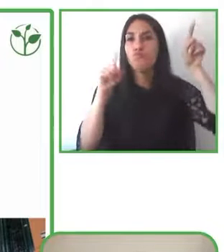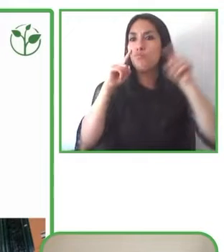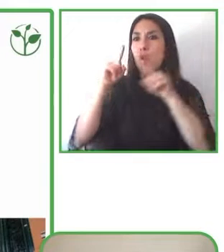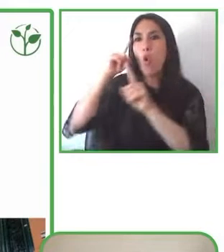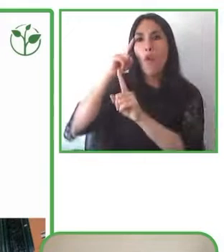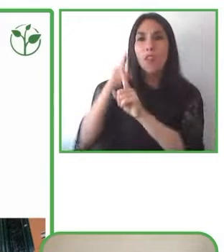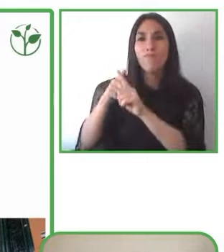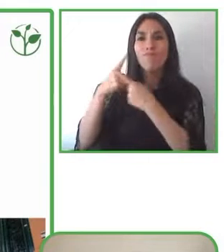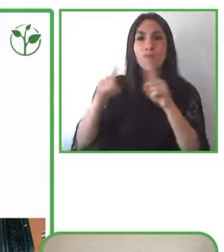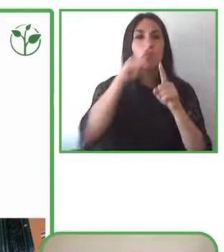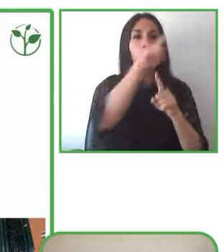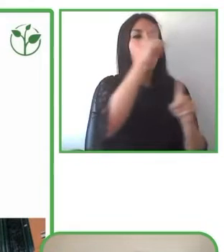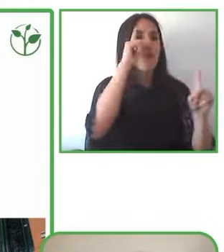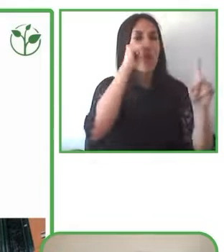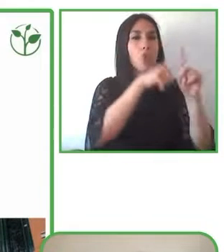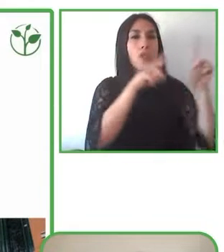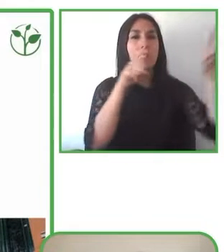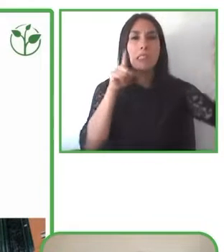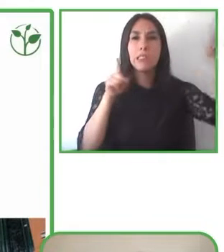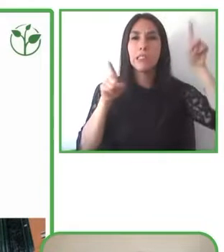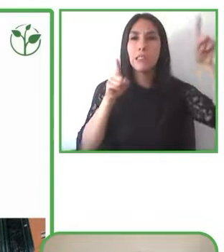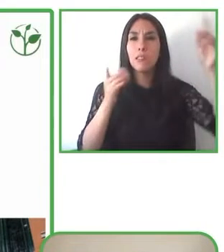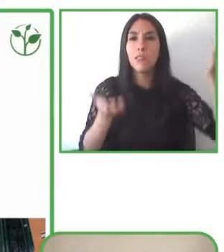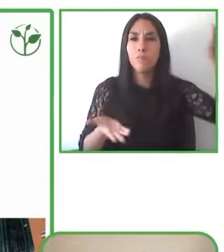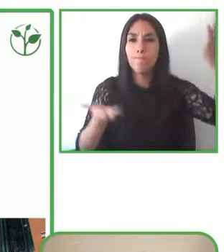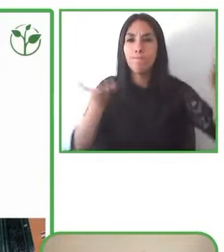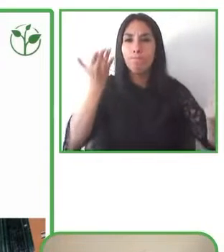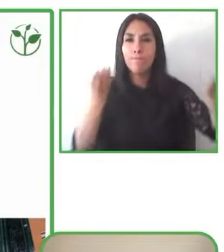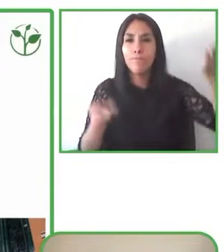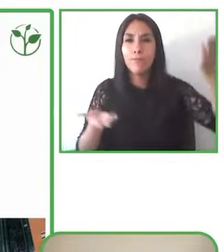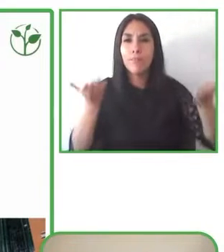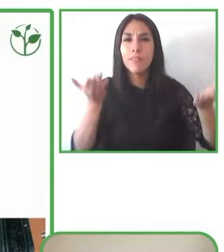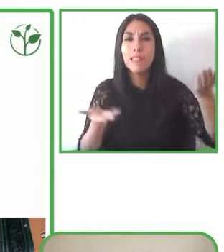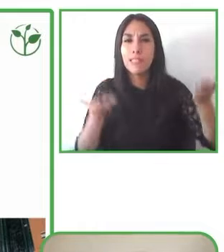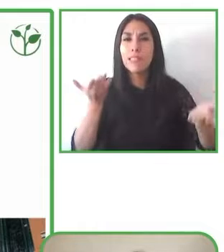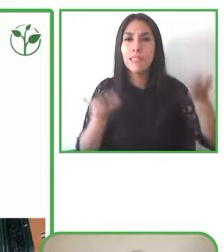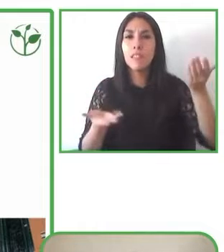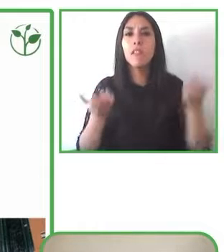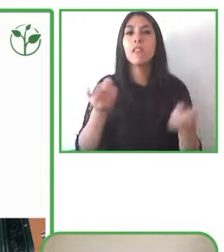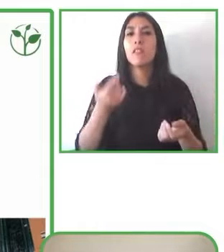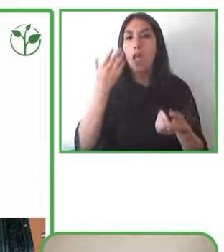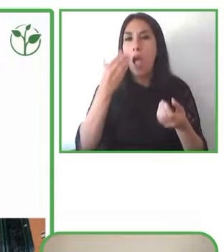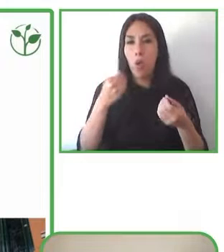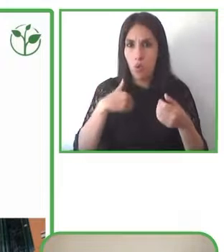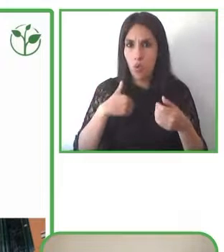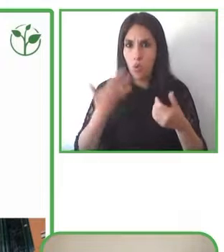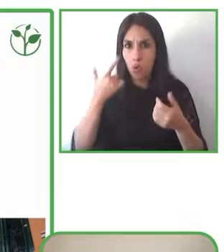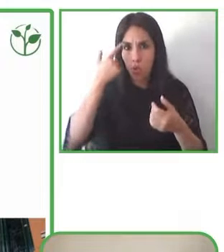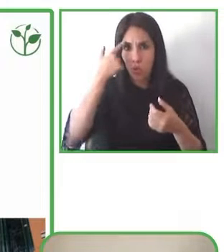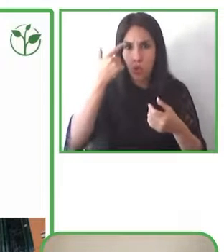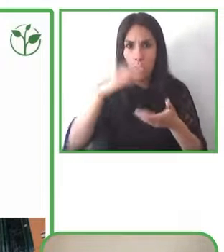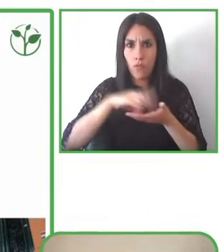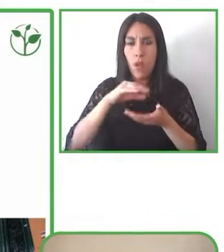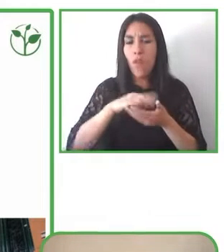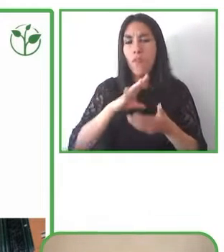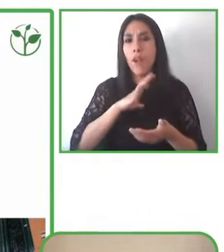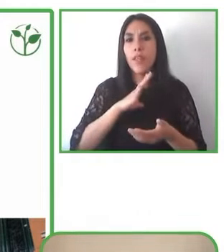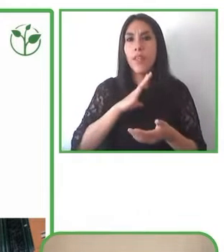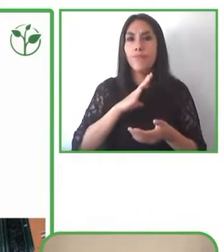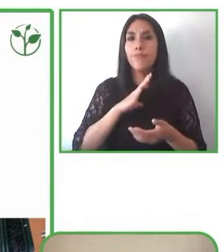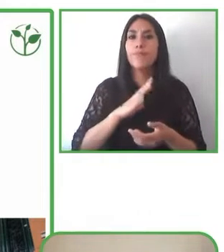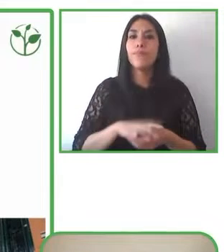aprender un poco de lo nuestro de lo que tenemos de lo que vemos todos los días entonces lo que queríamos era acercar el concepto de accesibilidad a más